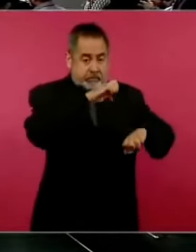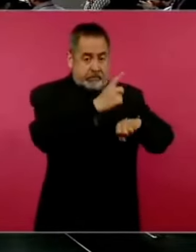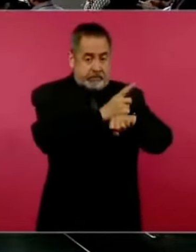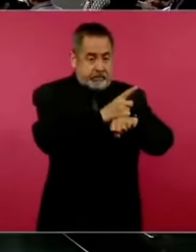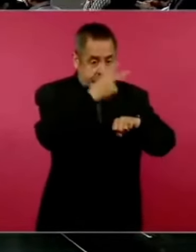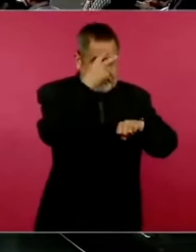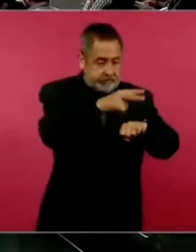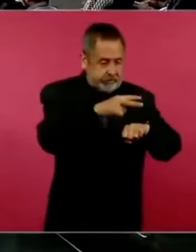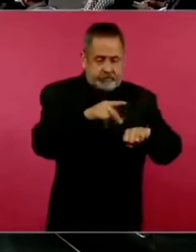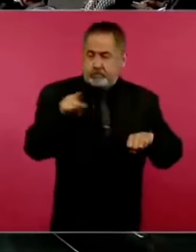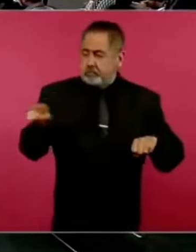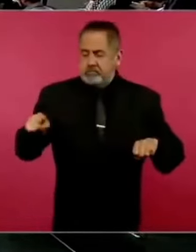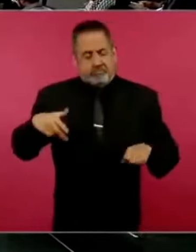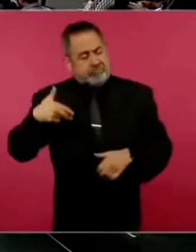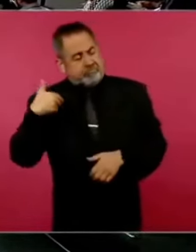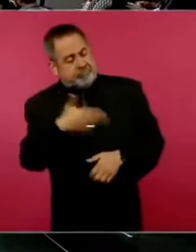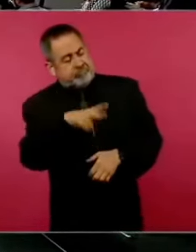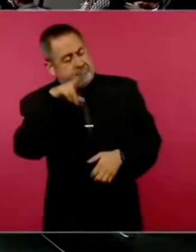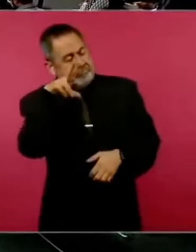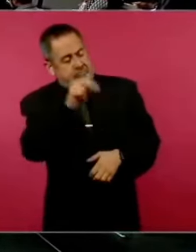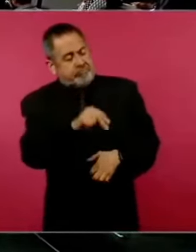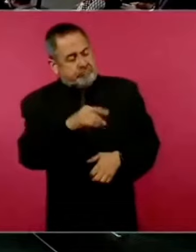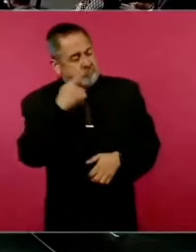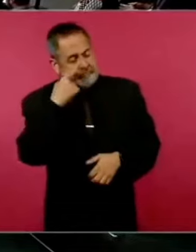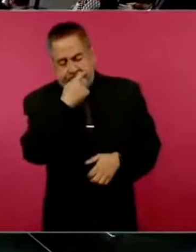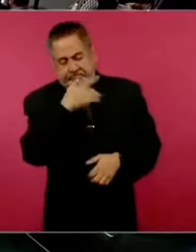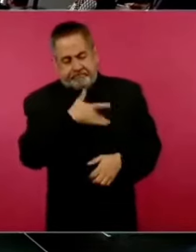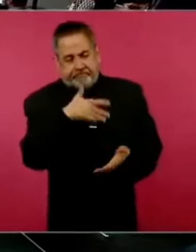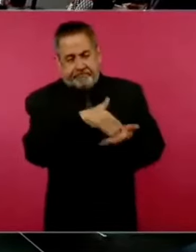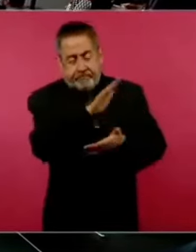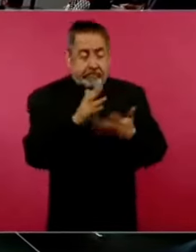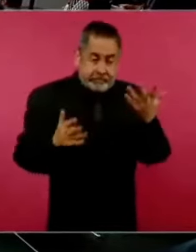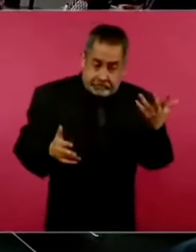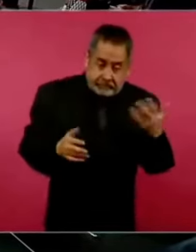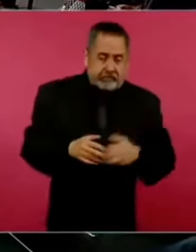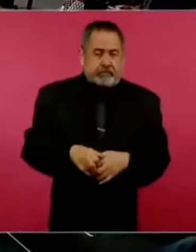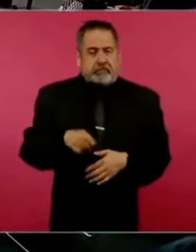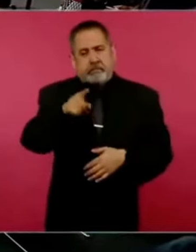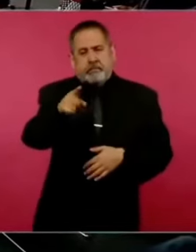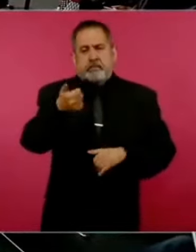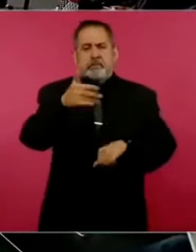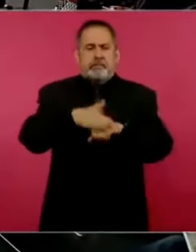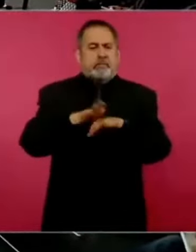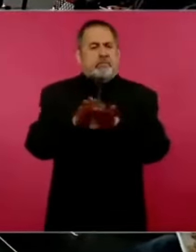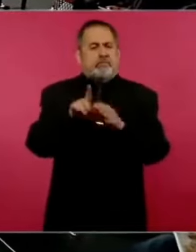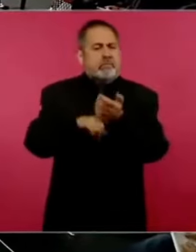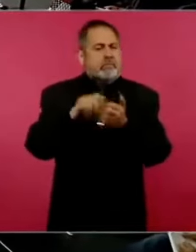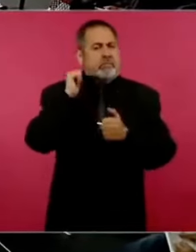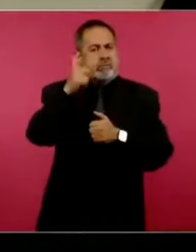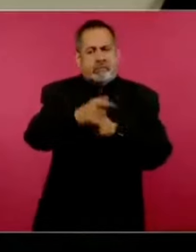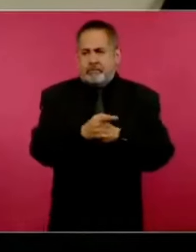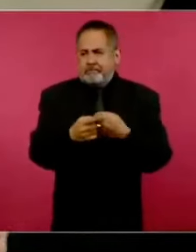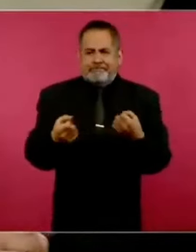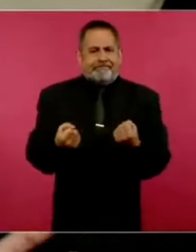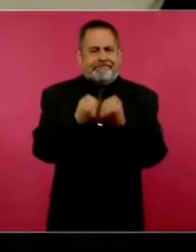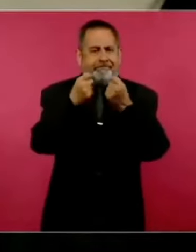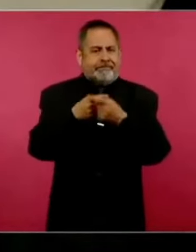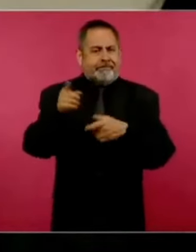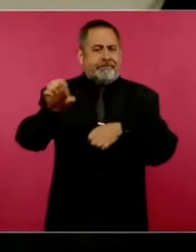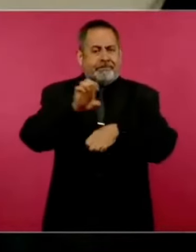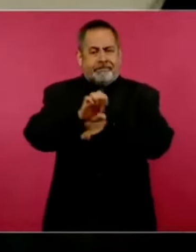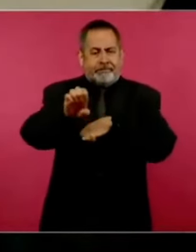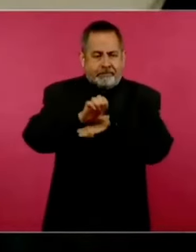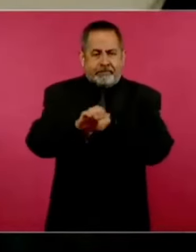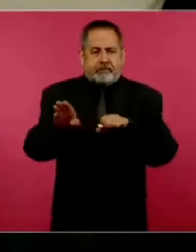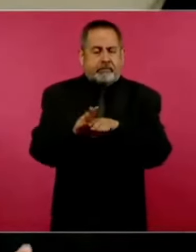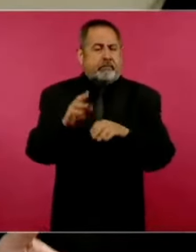Preguntarle por el posicionamiento de su administración, también si tiene planeado hacer algo para mitigar las tensiones que se tienen con países